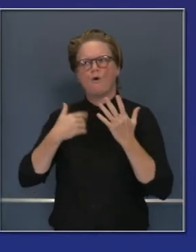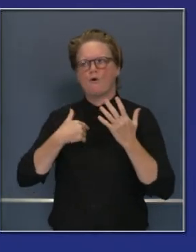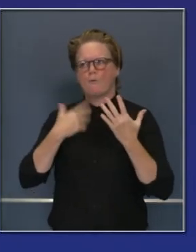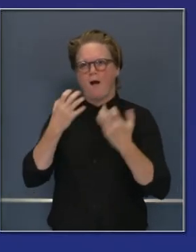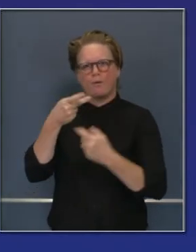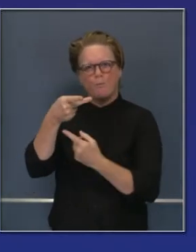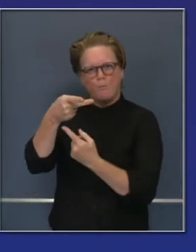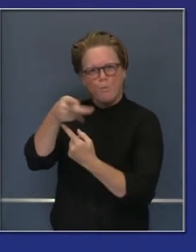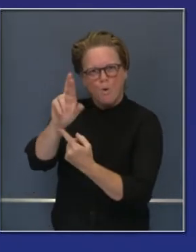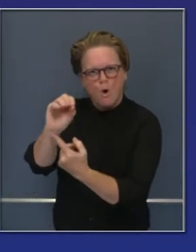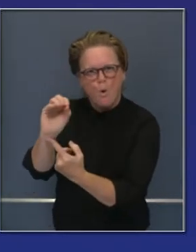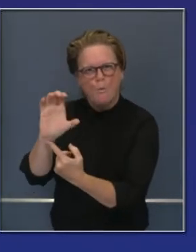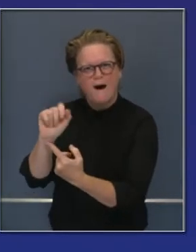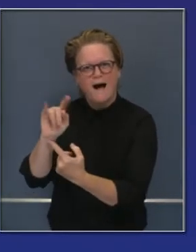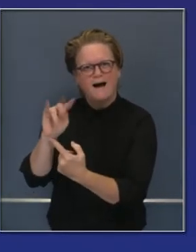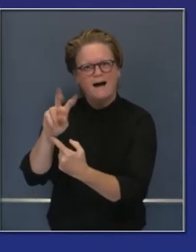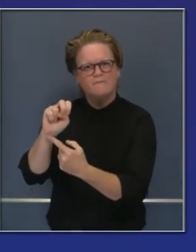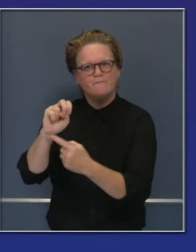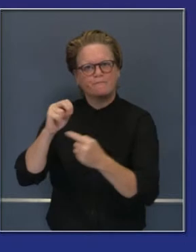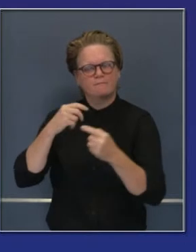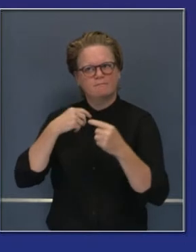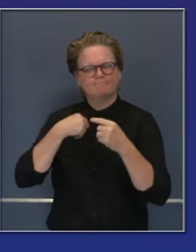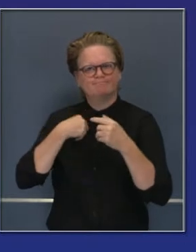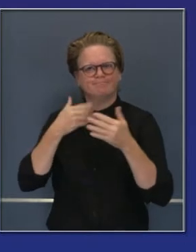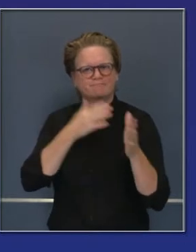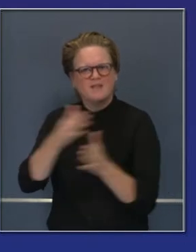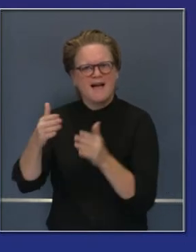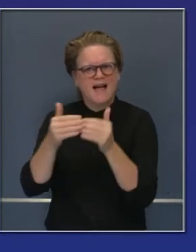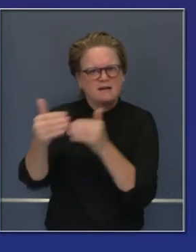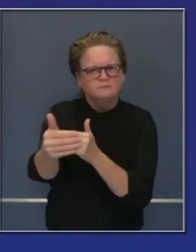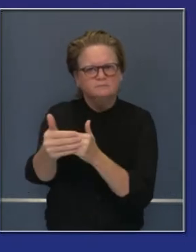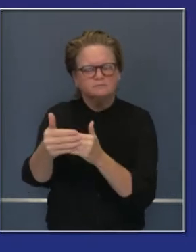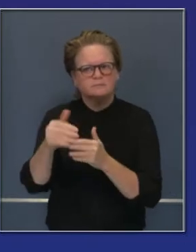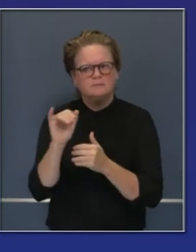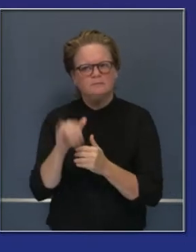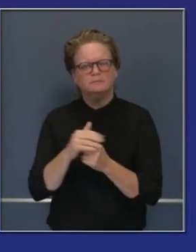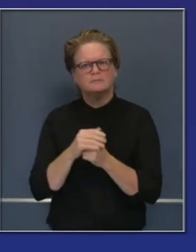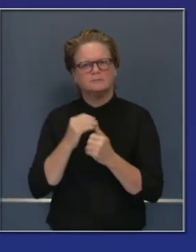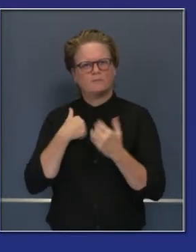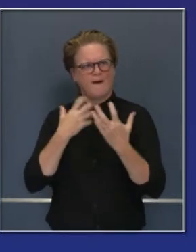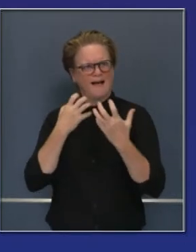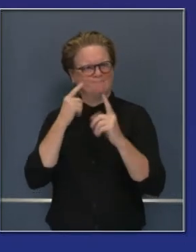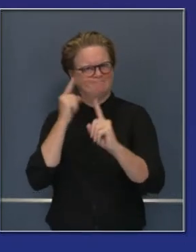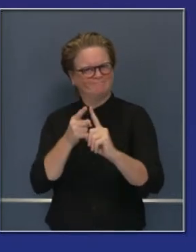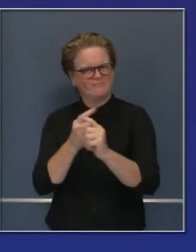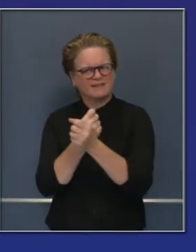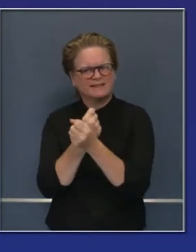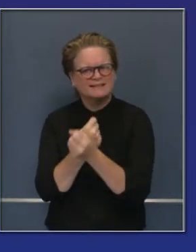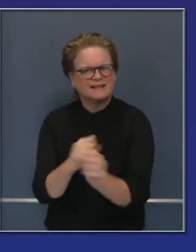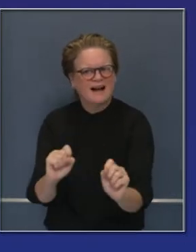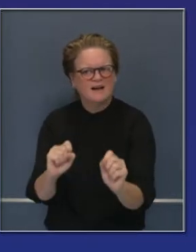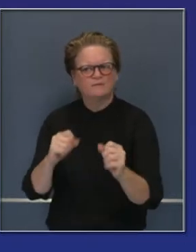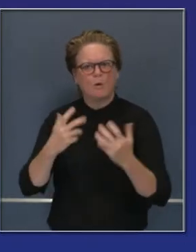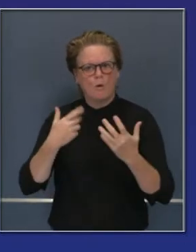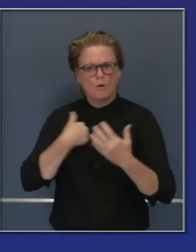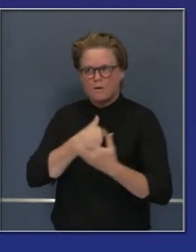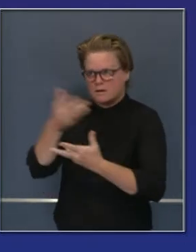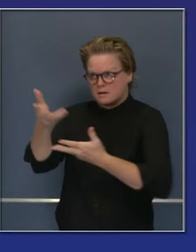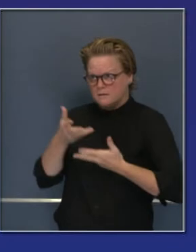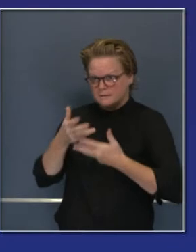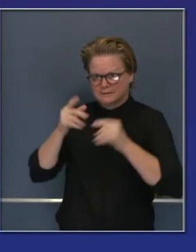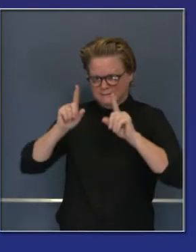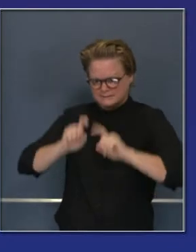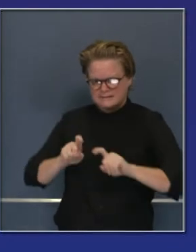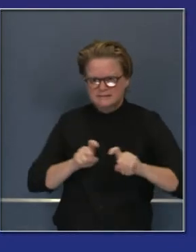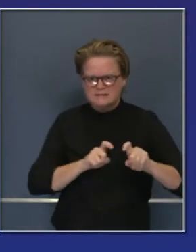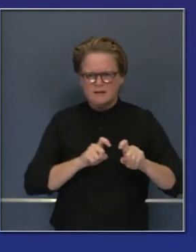estamos trabajando activamente para tener un plan seguro y equitativo en cuanto a la distribución